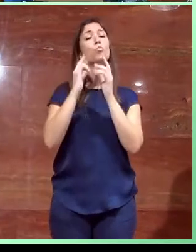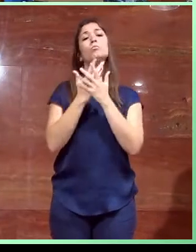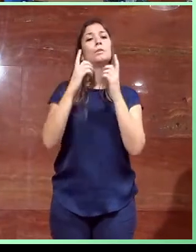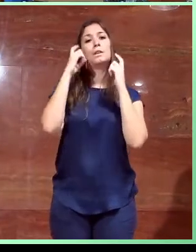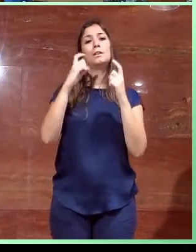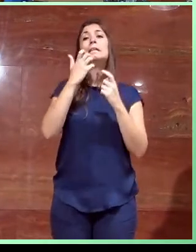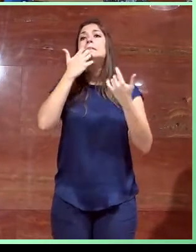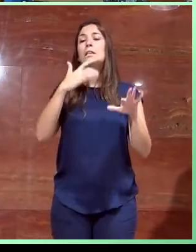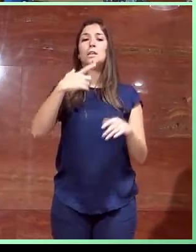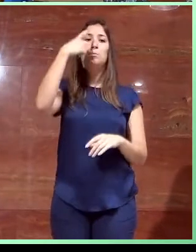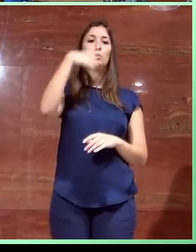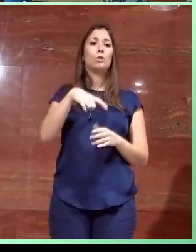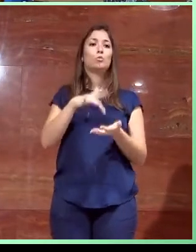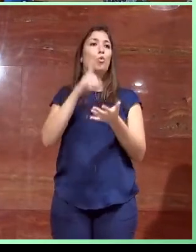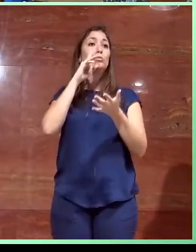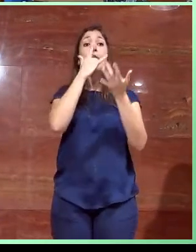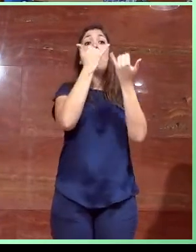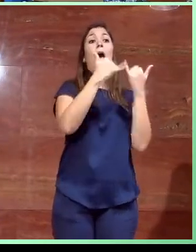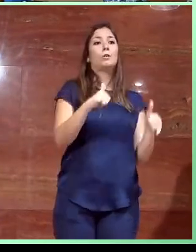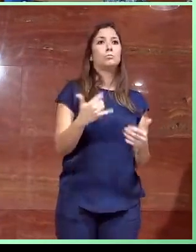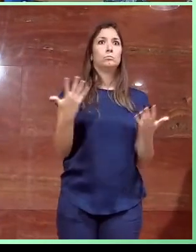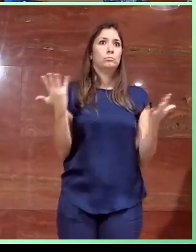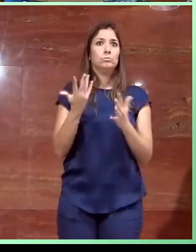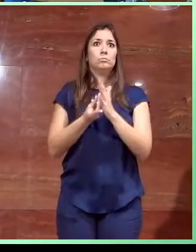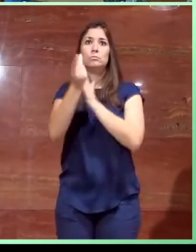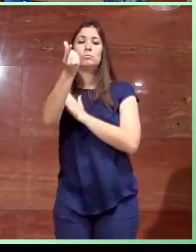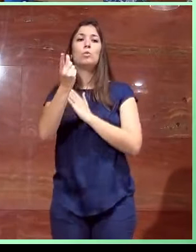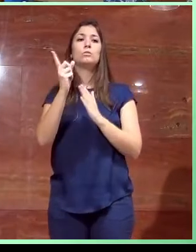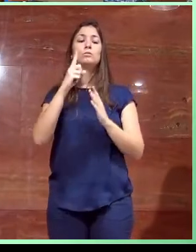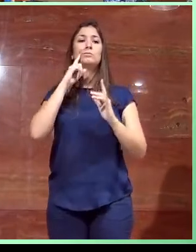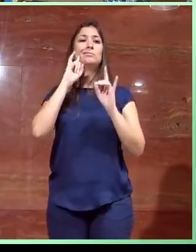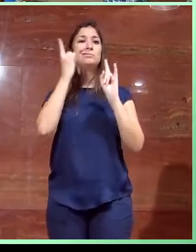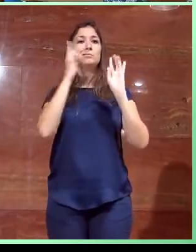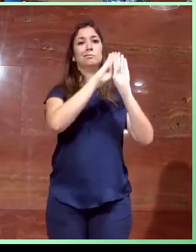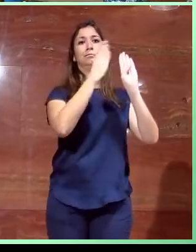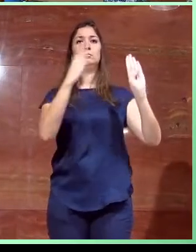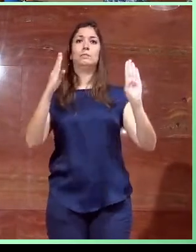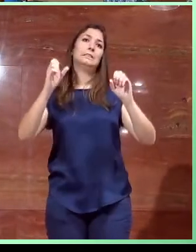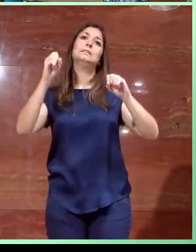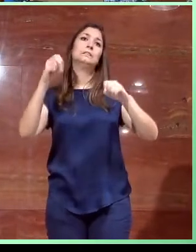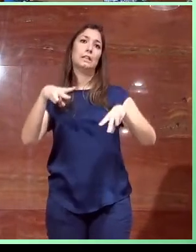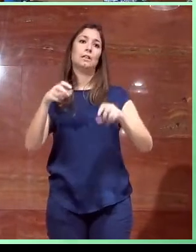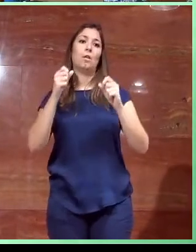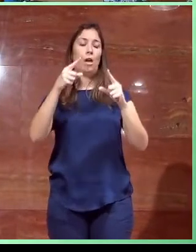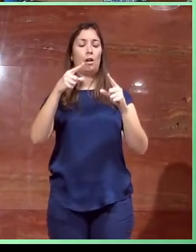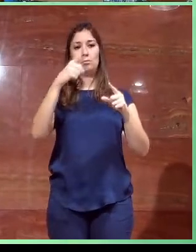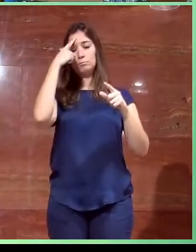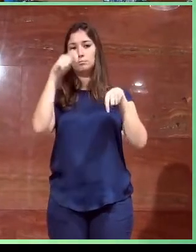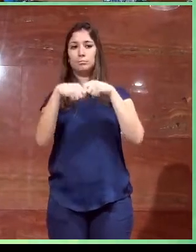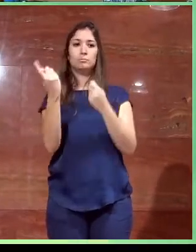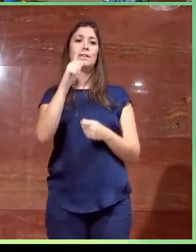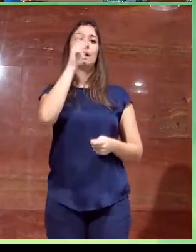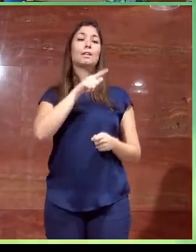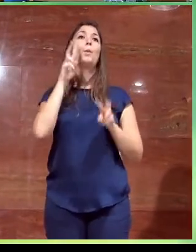evitar que si alguien durante, no sé, un acto, pues tiene necesidad de salir, pues que el ruido de la plataforma no despiste a los